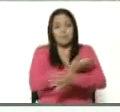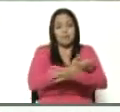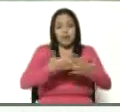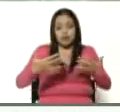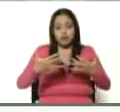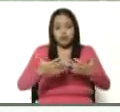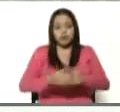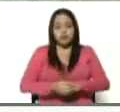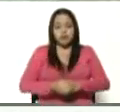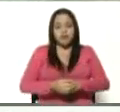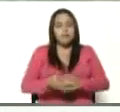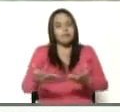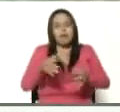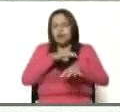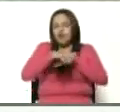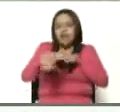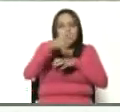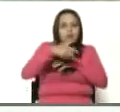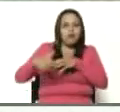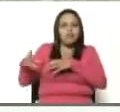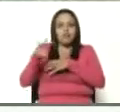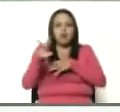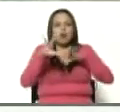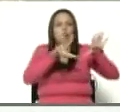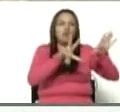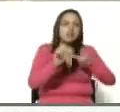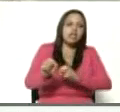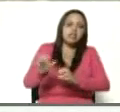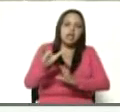ciudades, el 80%, 83%,